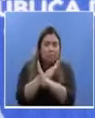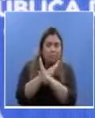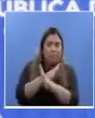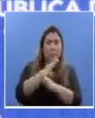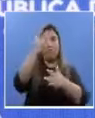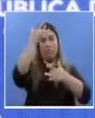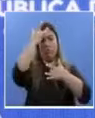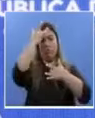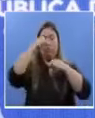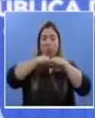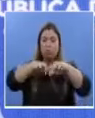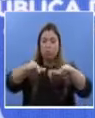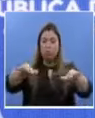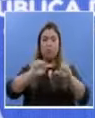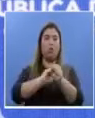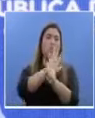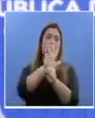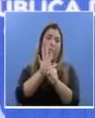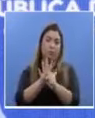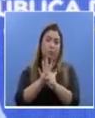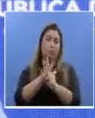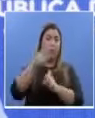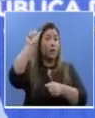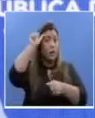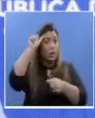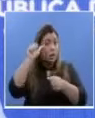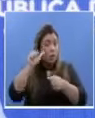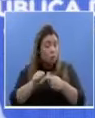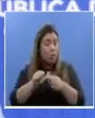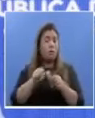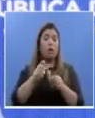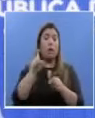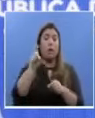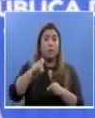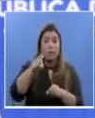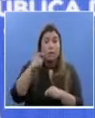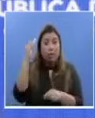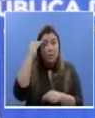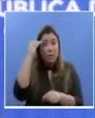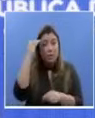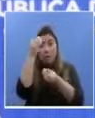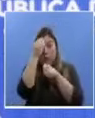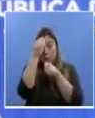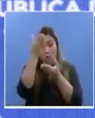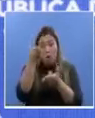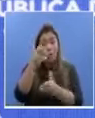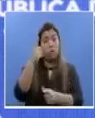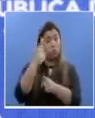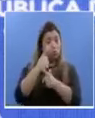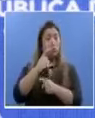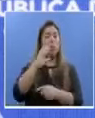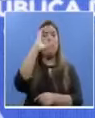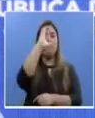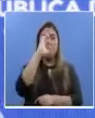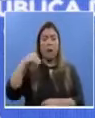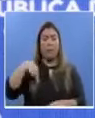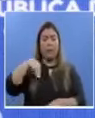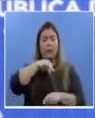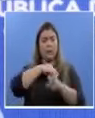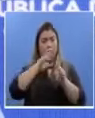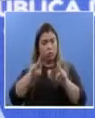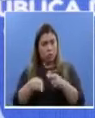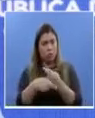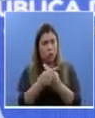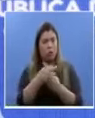contagio con COVID-19. Recuerde seguir también las cuentas en redes sociales del Ministerio de Salud y